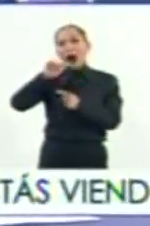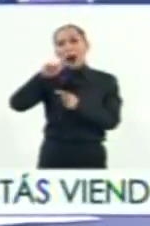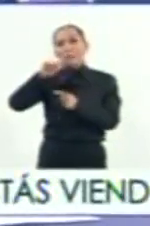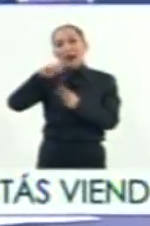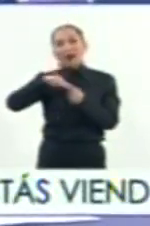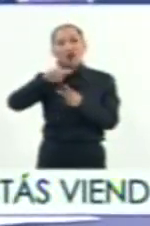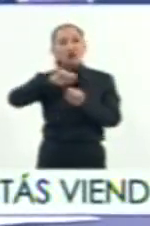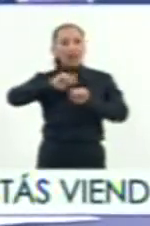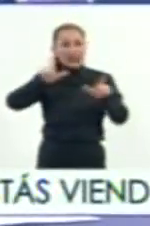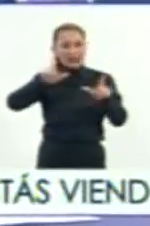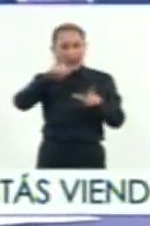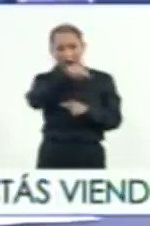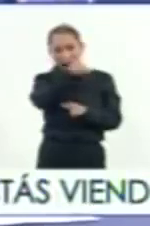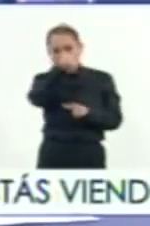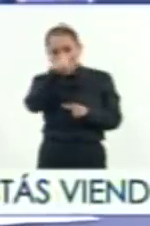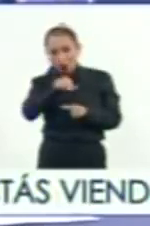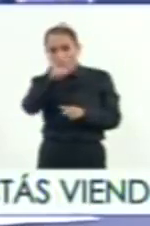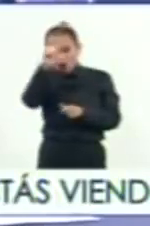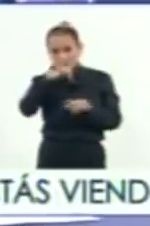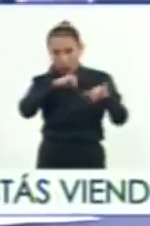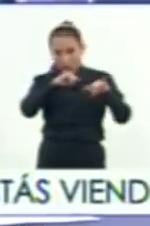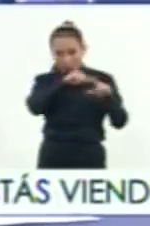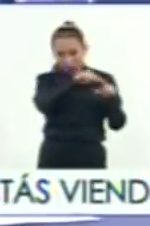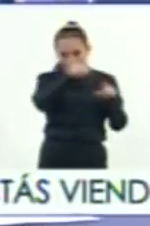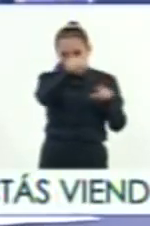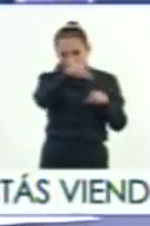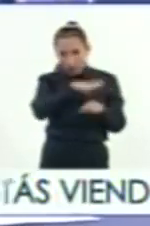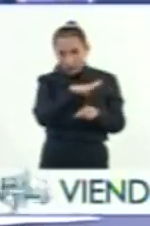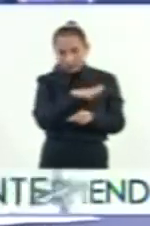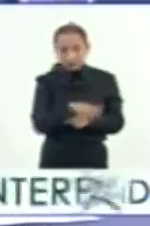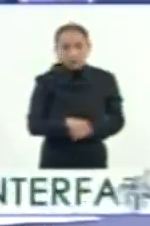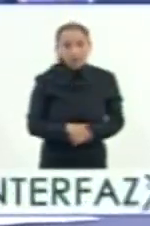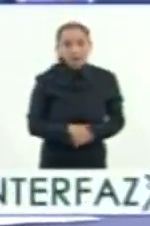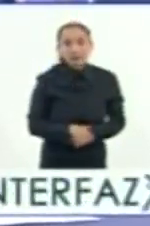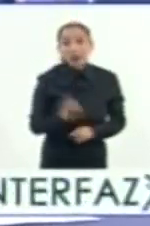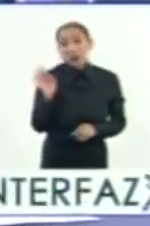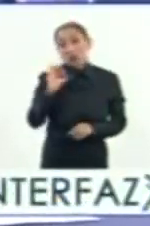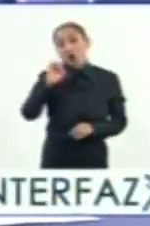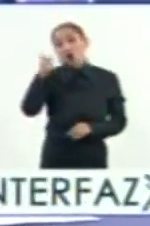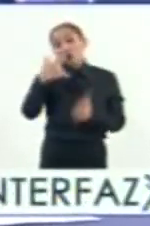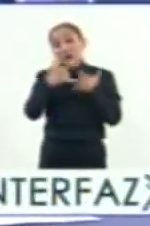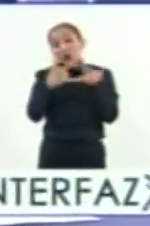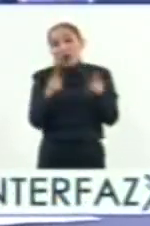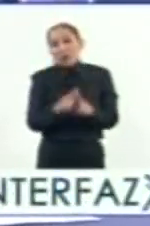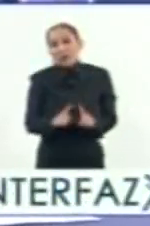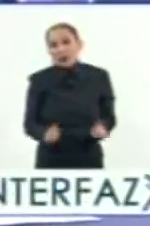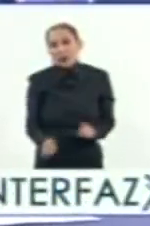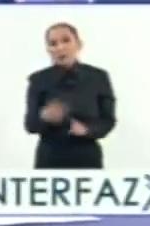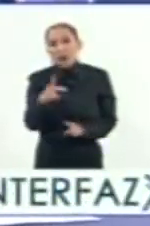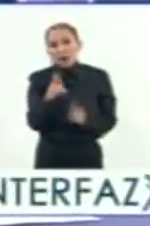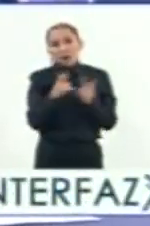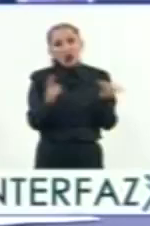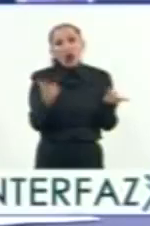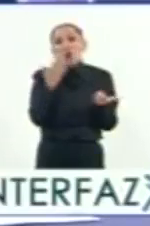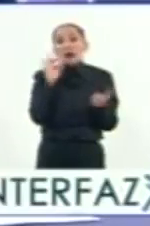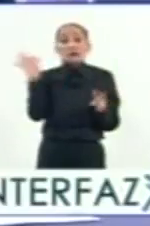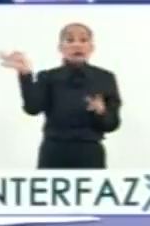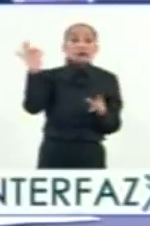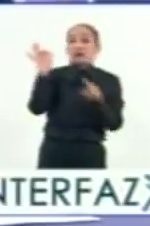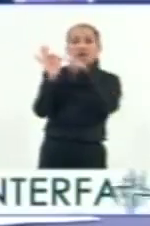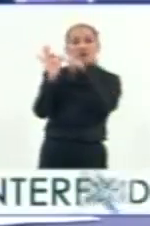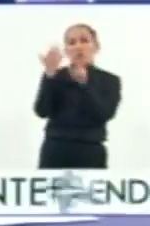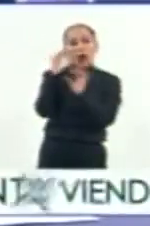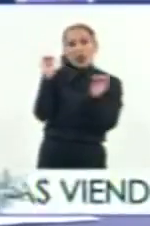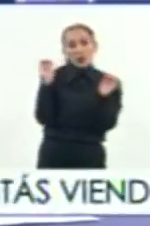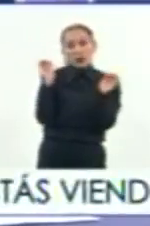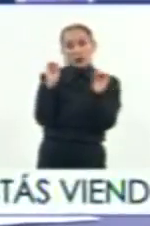hacia Tlaxcala, que es el otro mapa que por ahí tenemos, otra tal vez hubiera sido la historia. Pero bueno, en la historia no hay tal vez, ¿no? Quién sabe